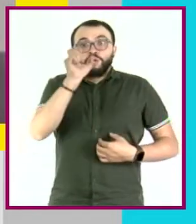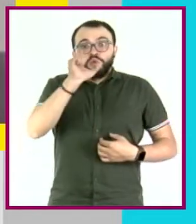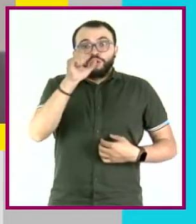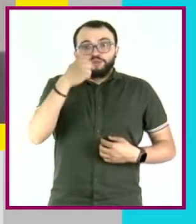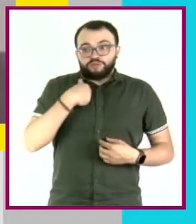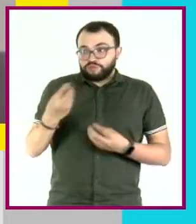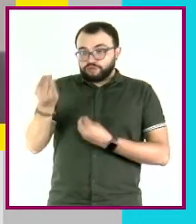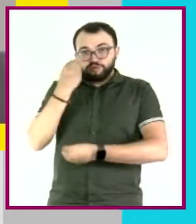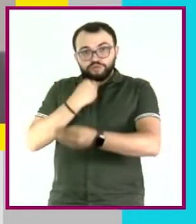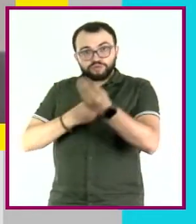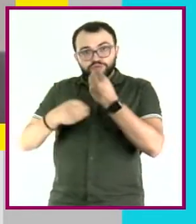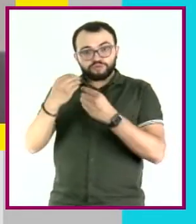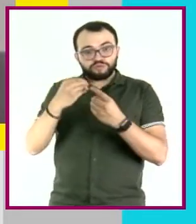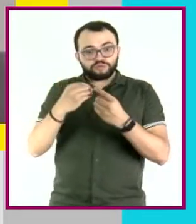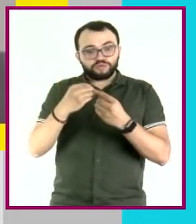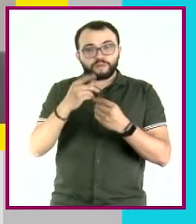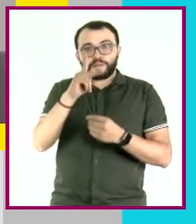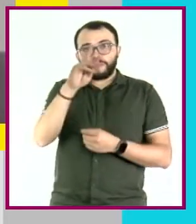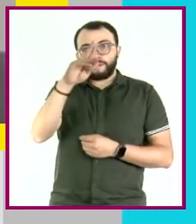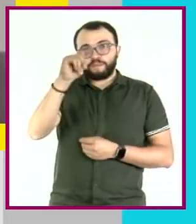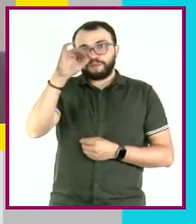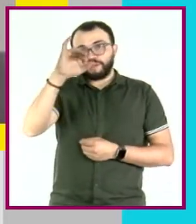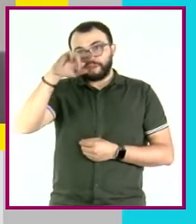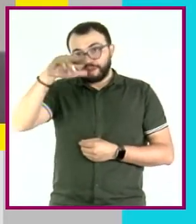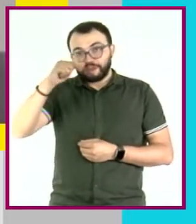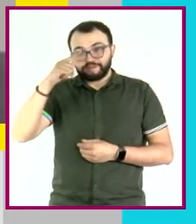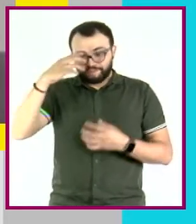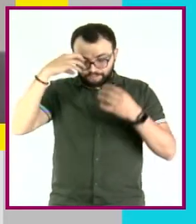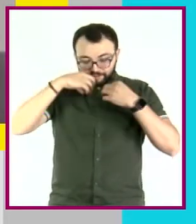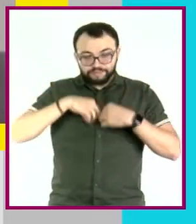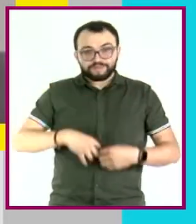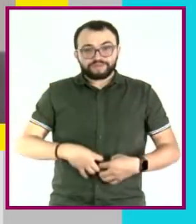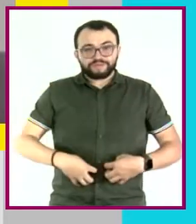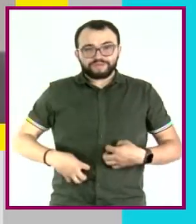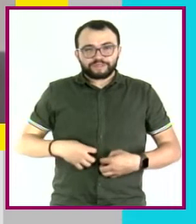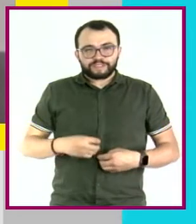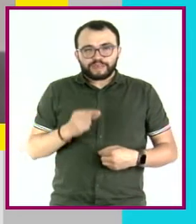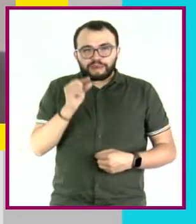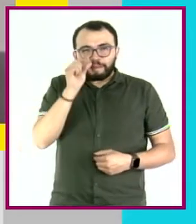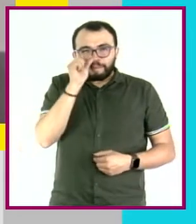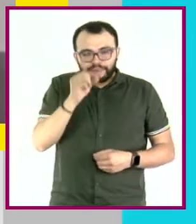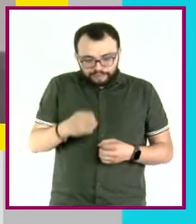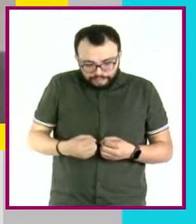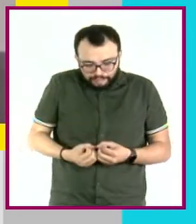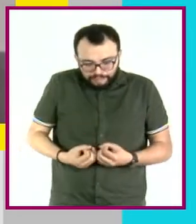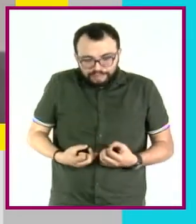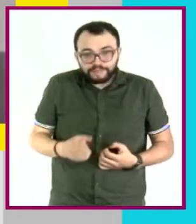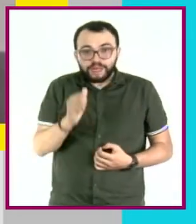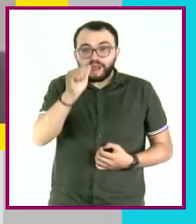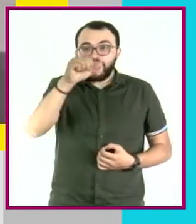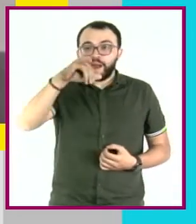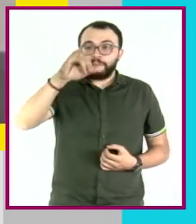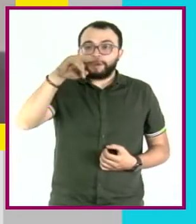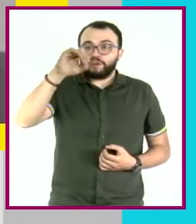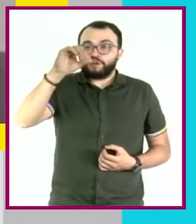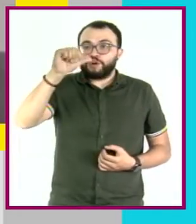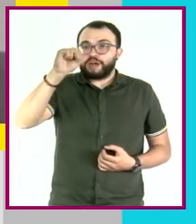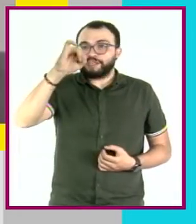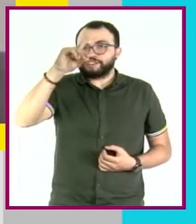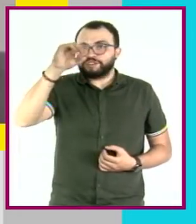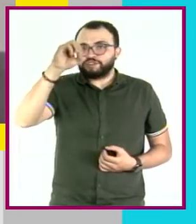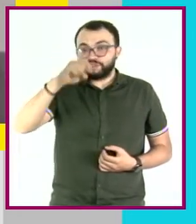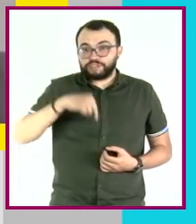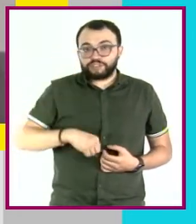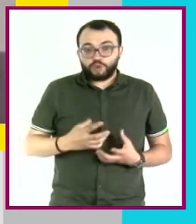proteínas, éstas se degradan en el estómago en sus unidades más pequeñas que son los aminoácidos, los cuales se absorben